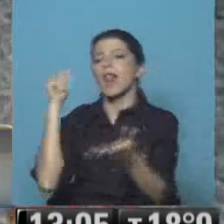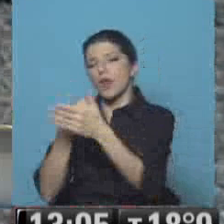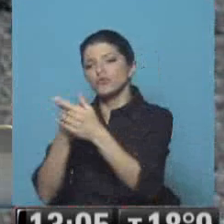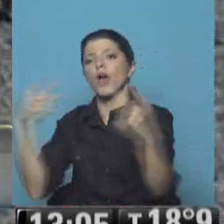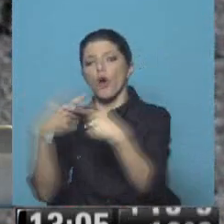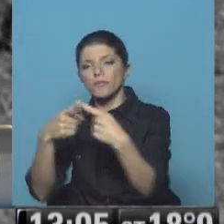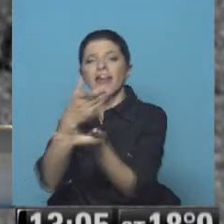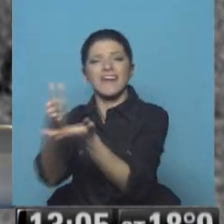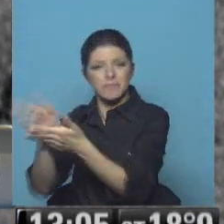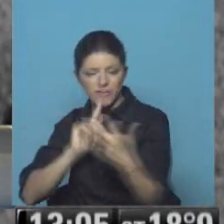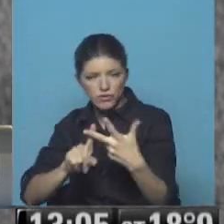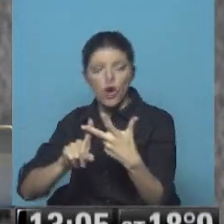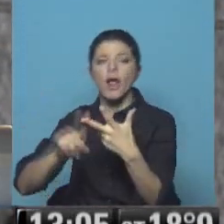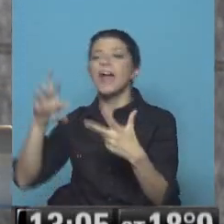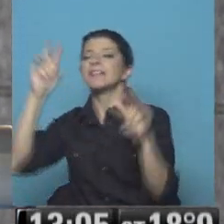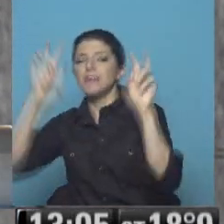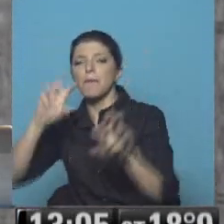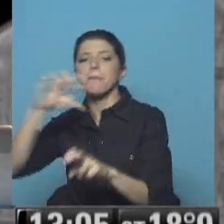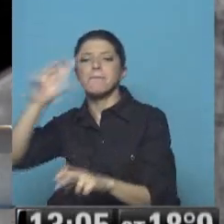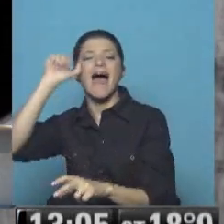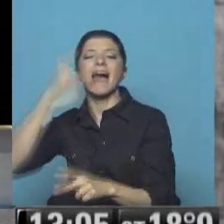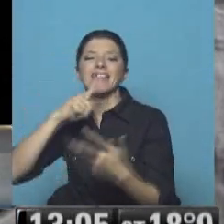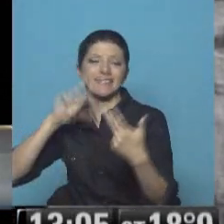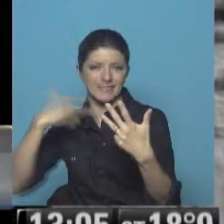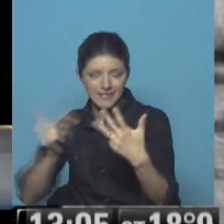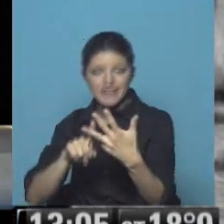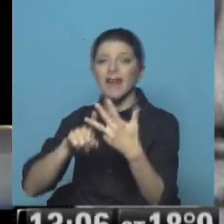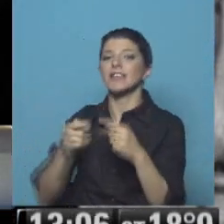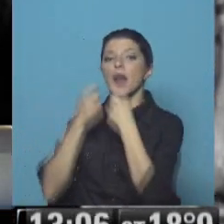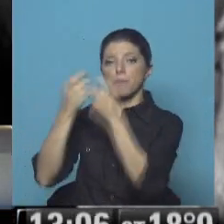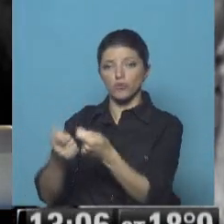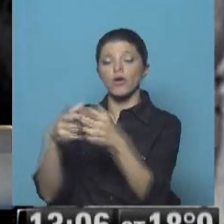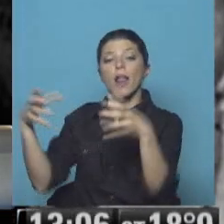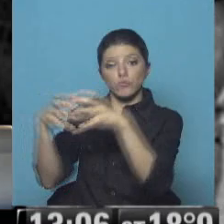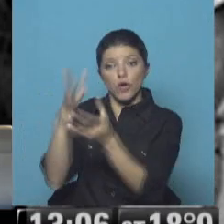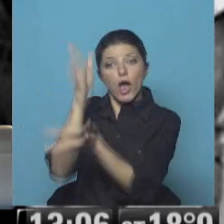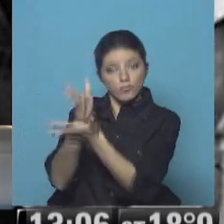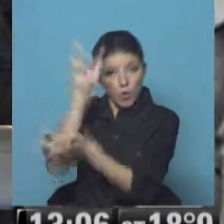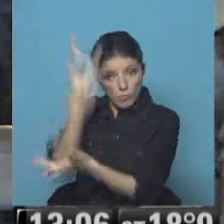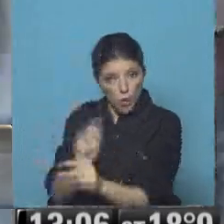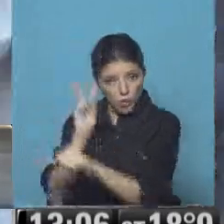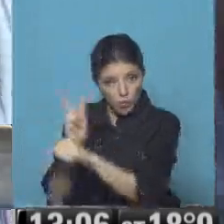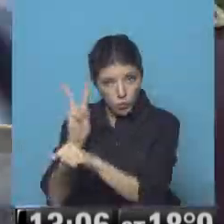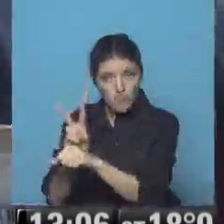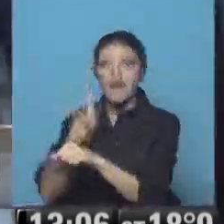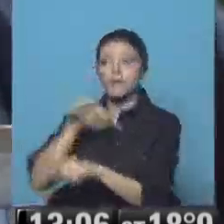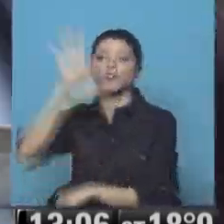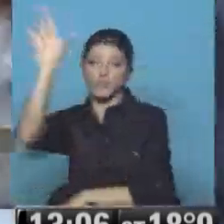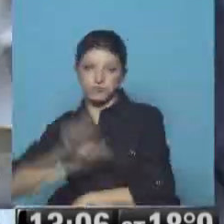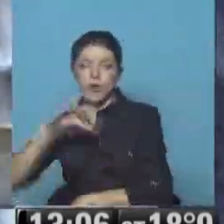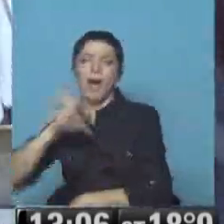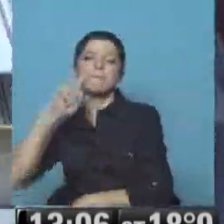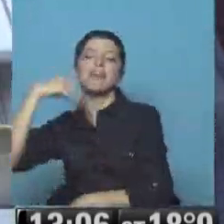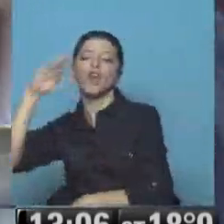la causa palestina y el apoyo a la campaña de amnistía internacional que posibilitó la extradición a España de Augusto Pinochet, contaron con su